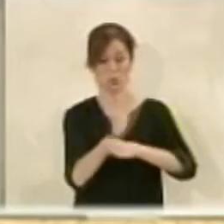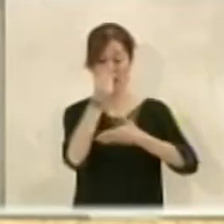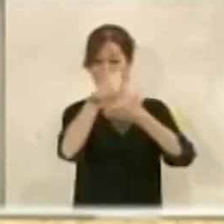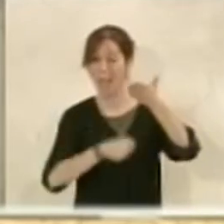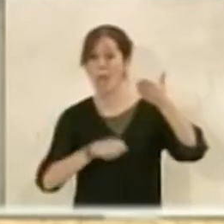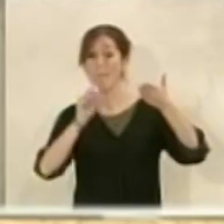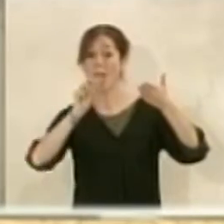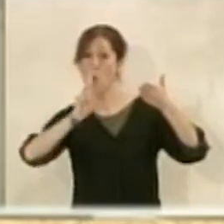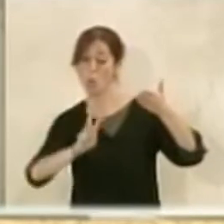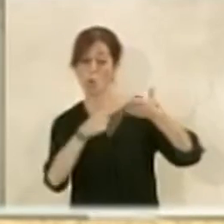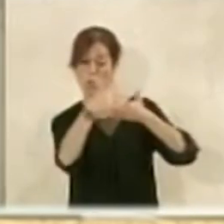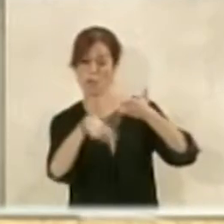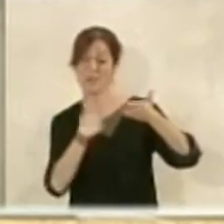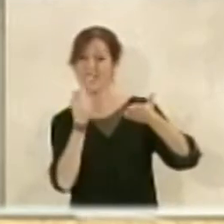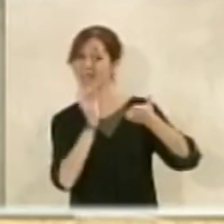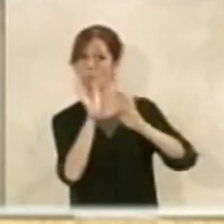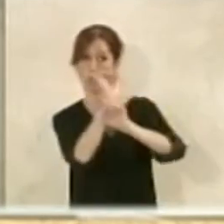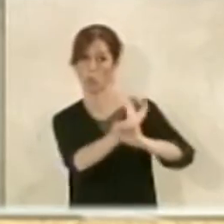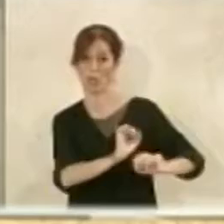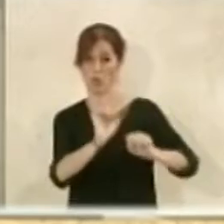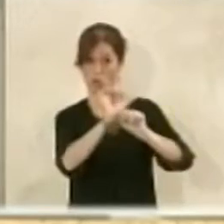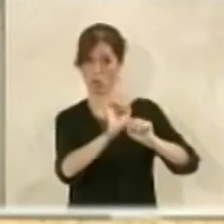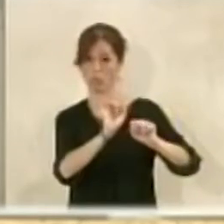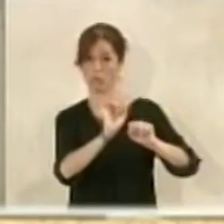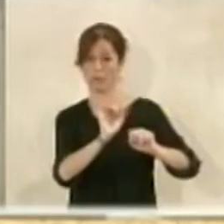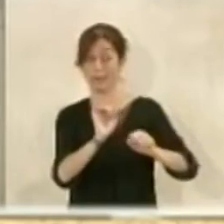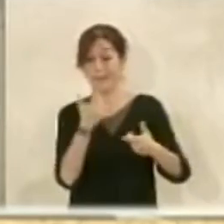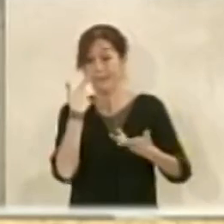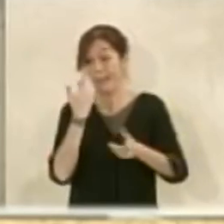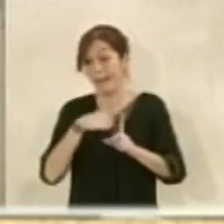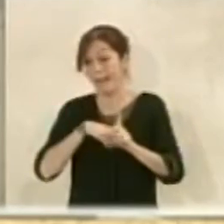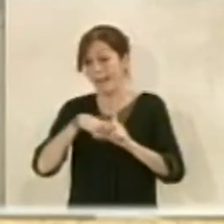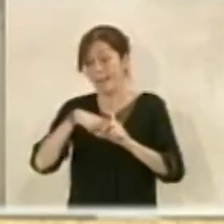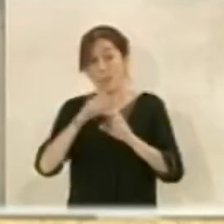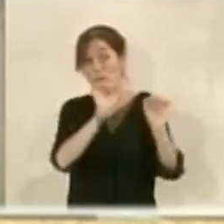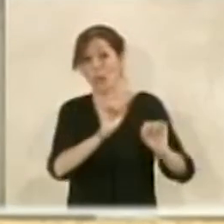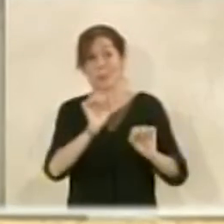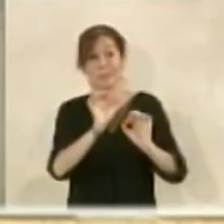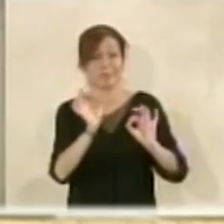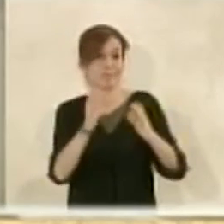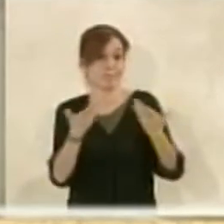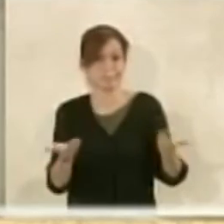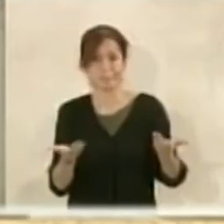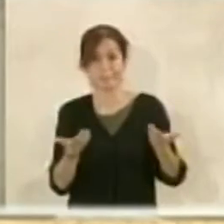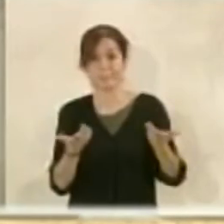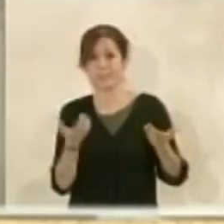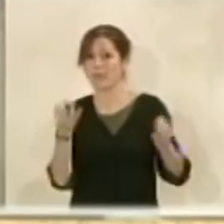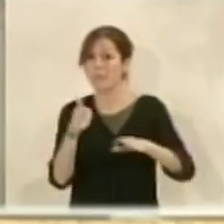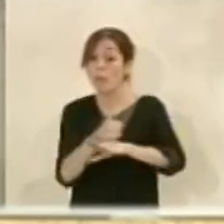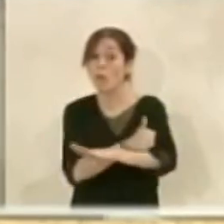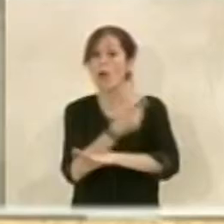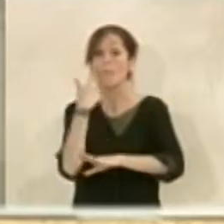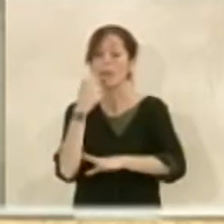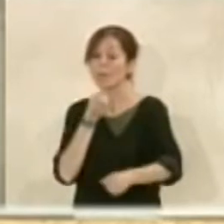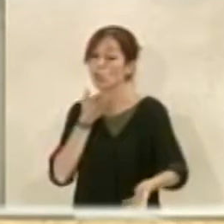no estaba contemplada su protección es cierto que no tiene ningún otro grado de protección y que los almerienses tienen que saber que